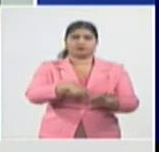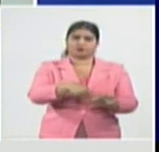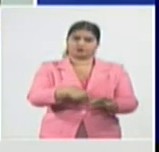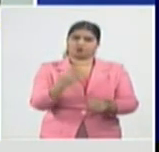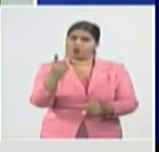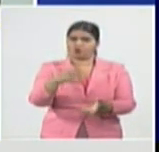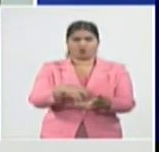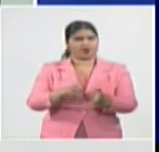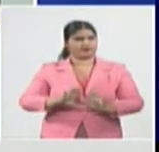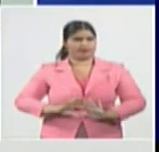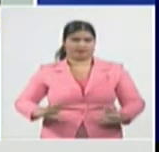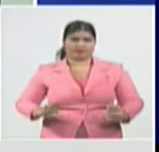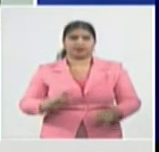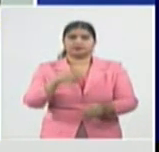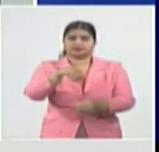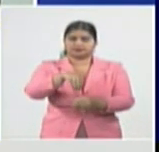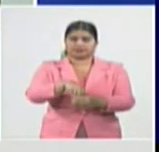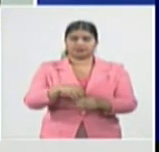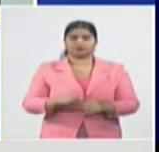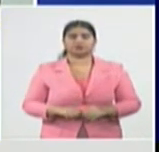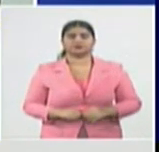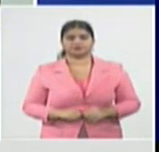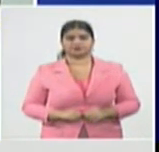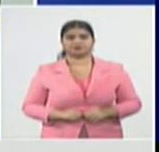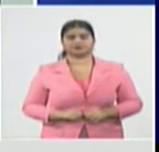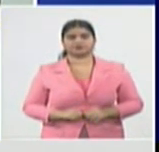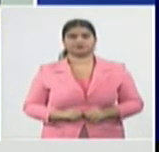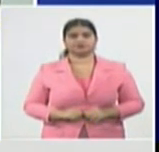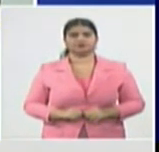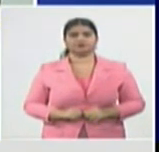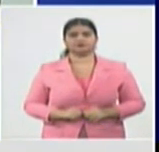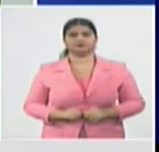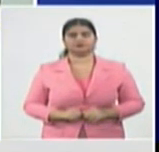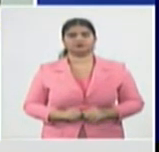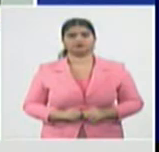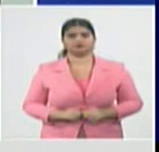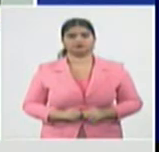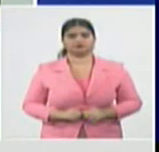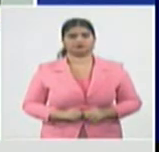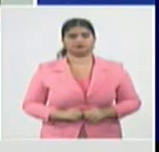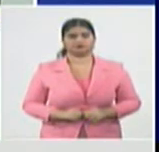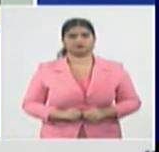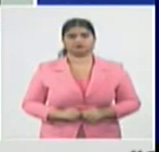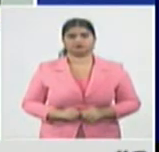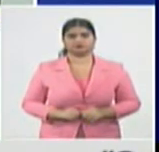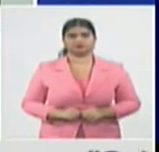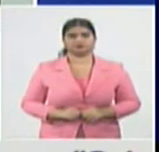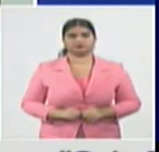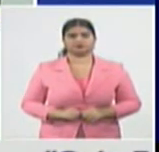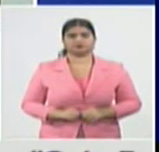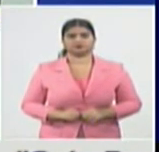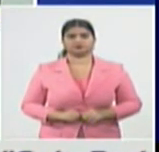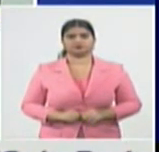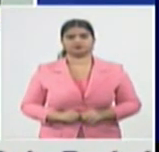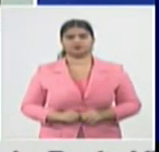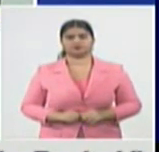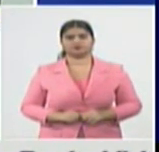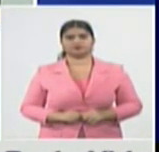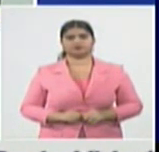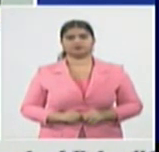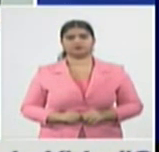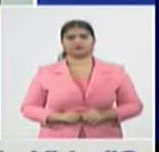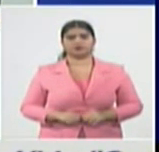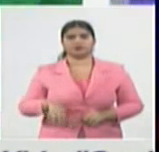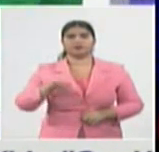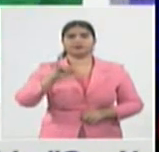como una tasa baja en nuestro país. De esta forma y de manera de resumen, de los 659